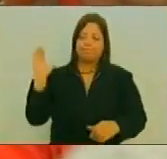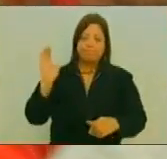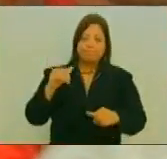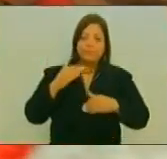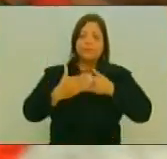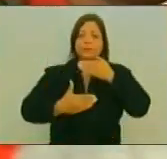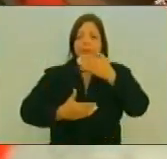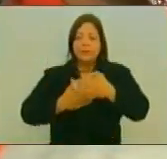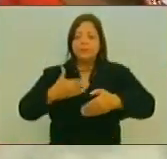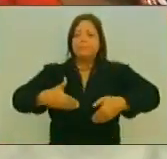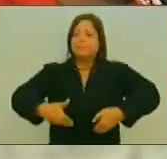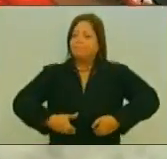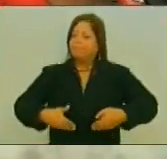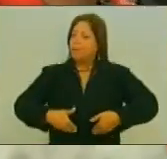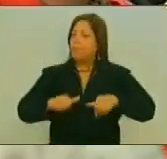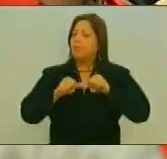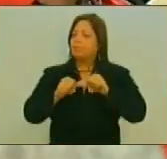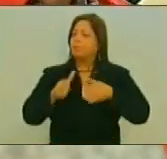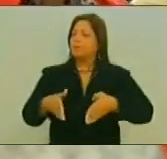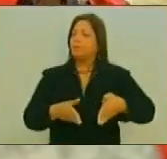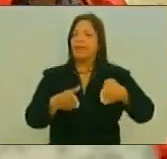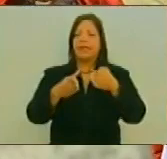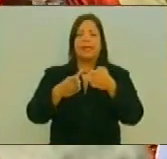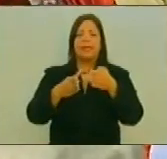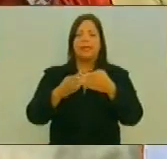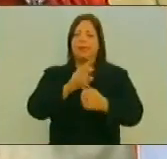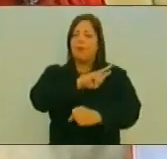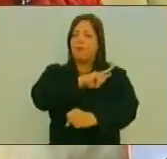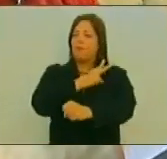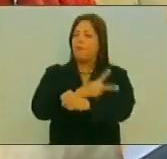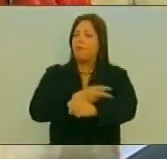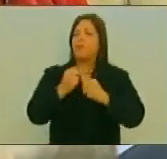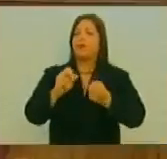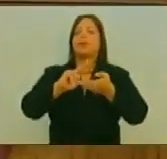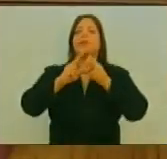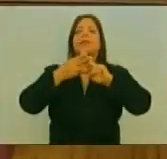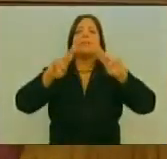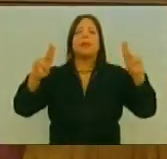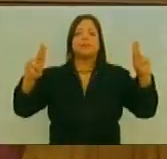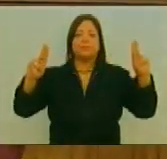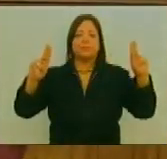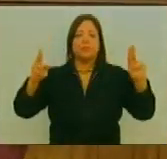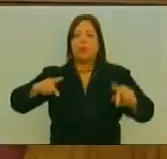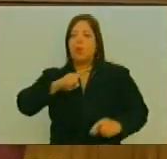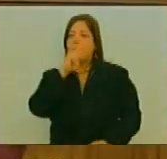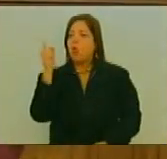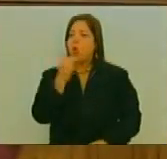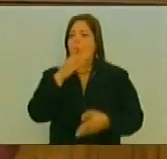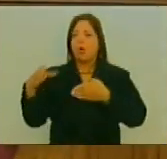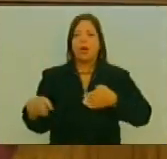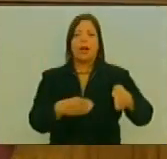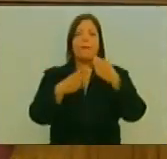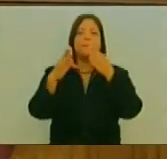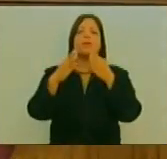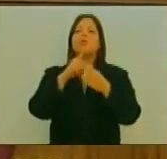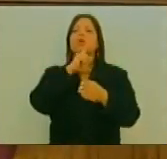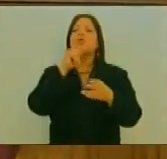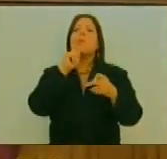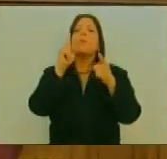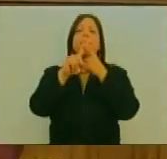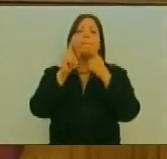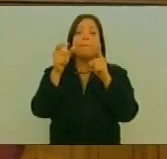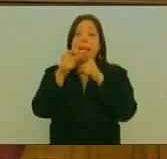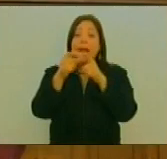Y Vamos A Seguir En Ese Camino Para Consolidar La Paz Nuestro Único Camino Es La Paz